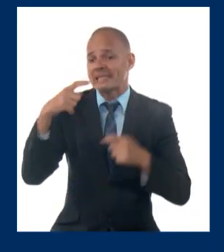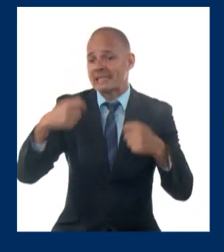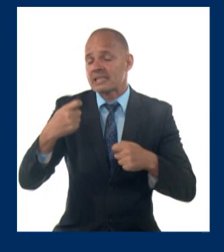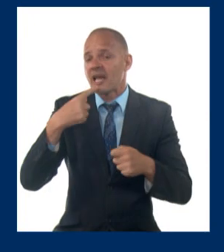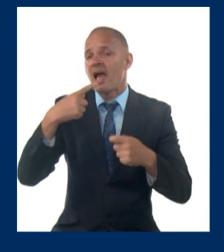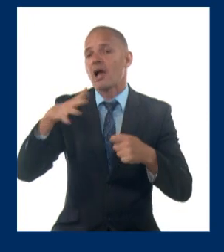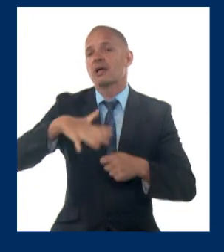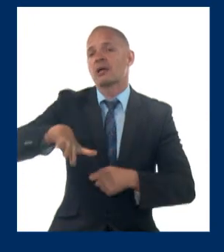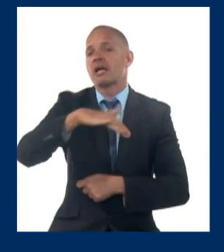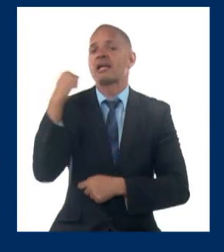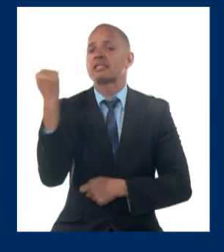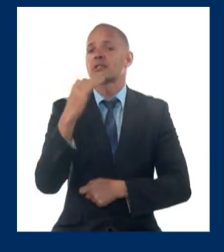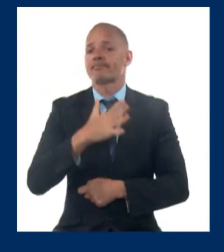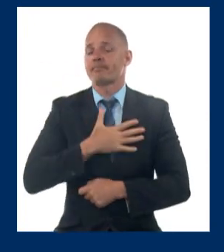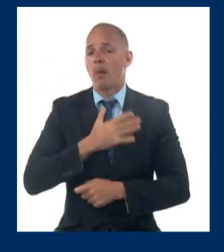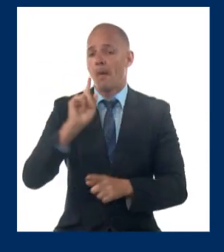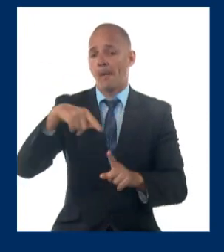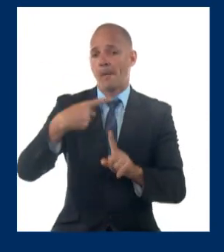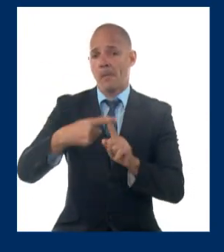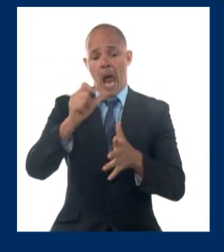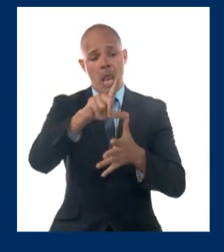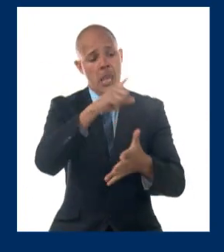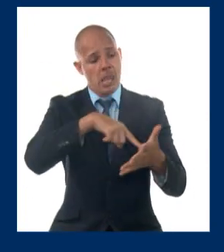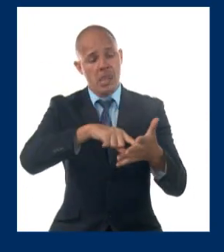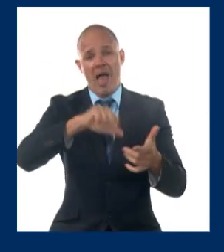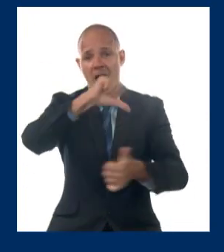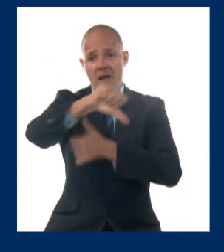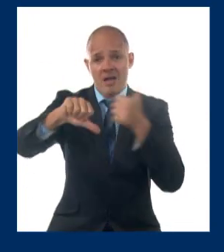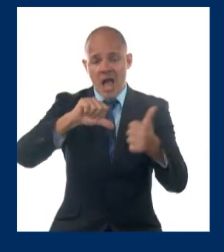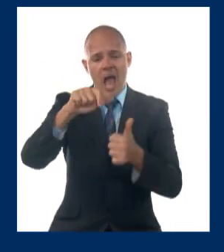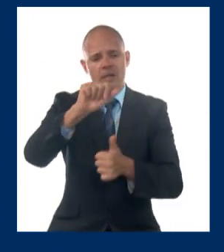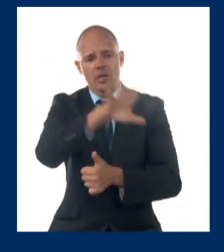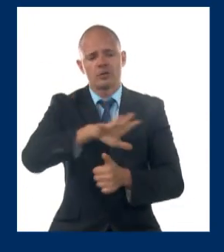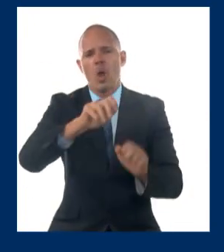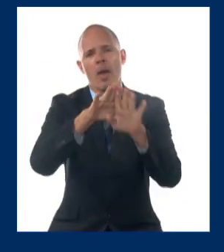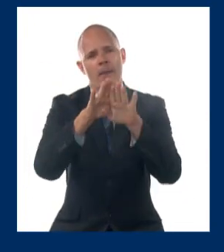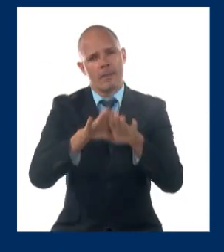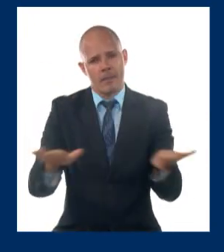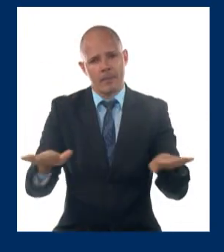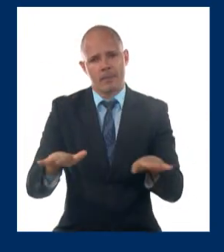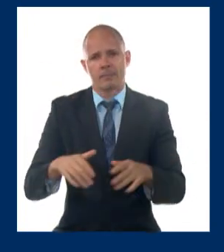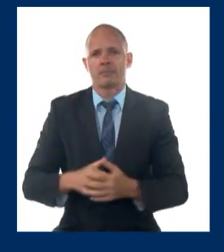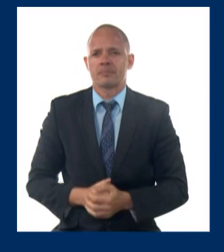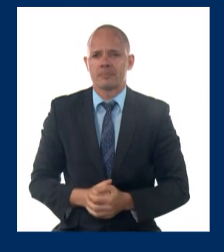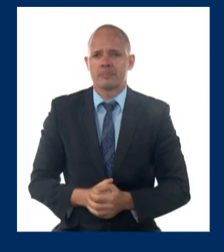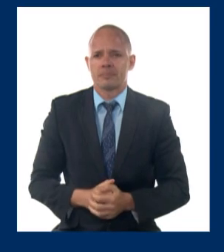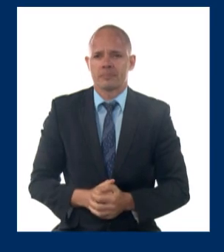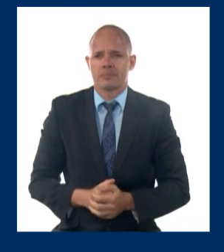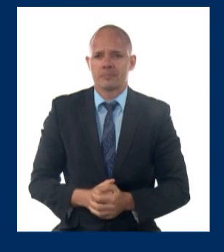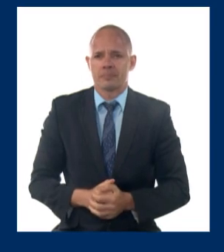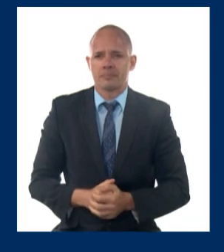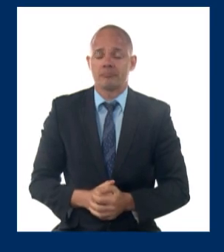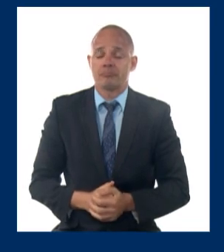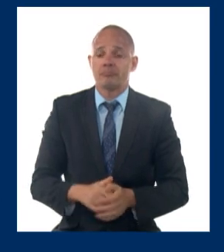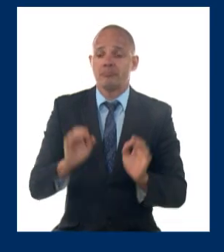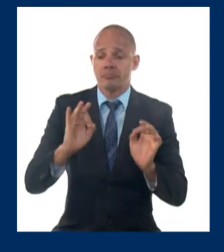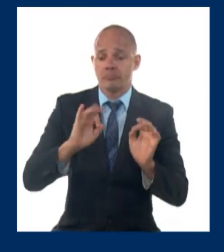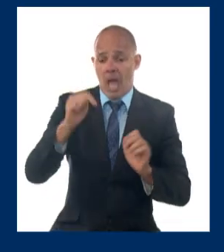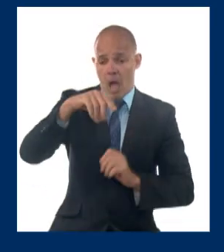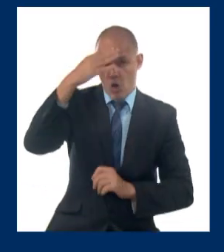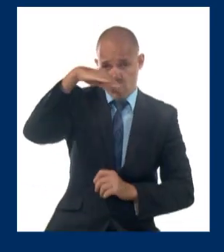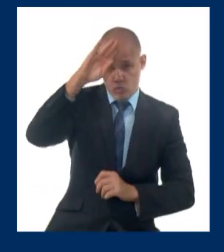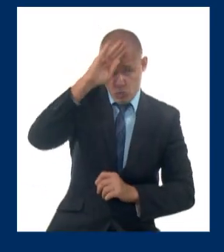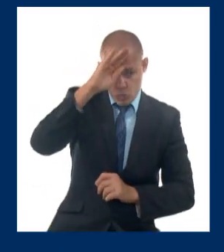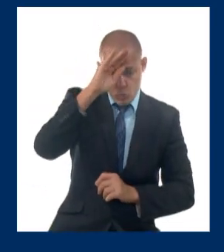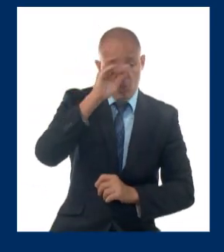postulados de la Proclama de América Latina y el Caribe como zona de paz. Cuba irá a la Cumbre de